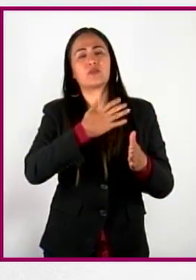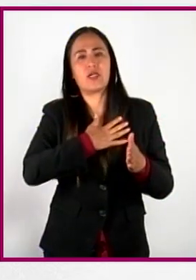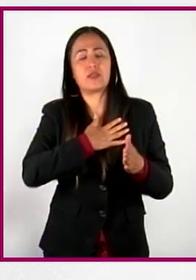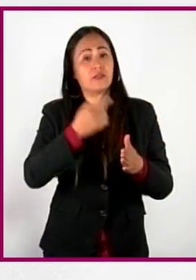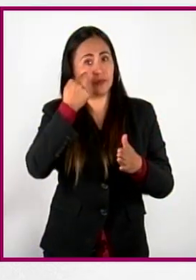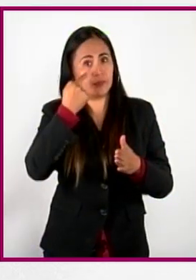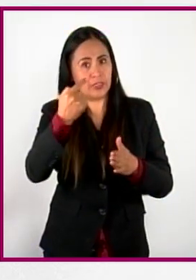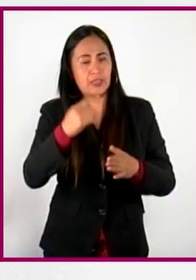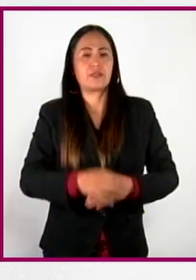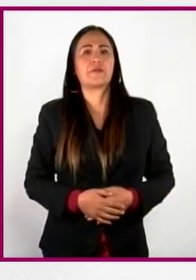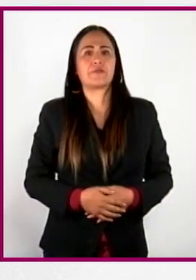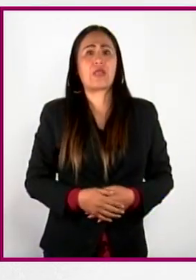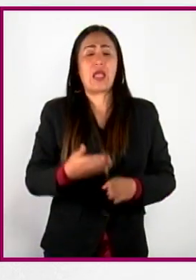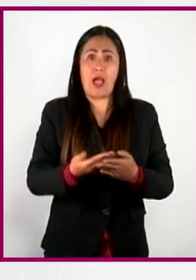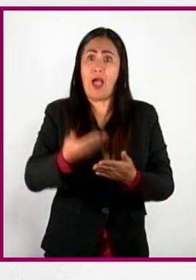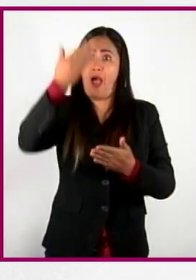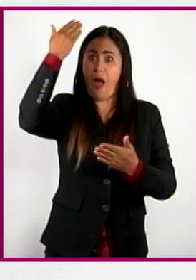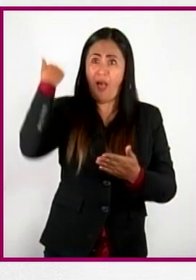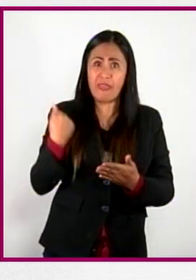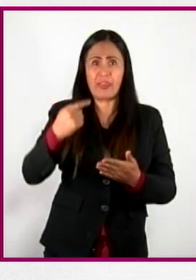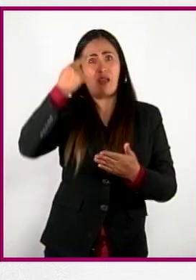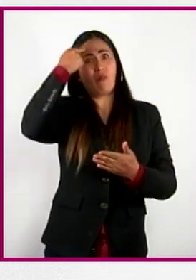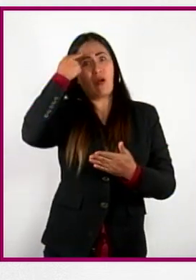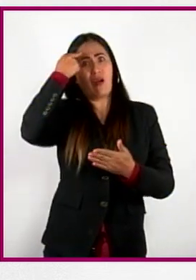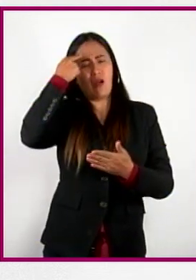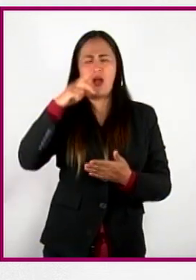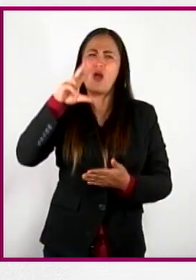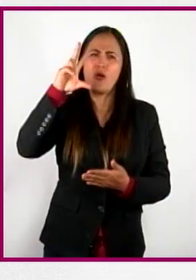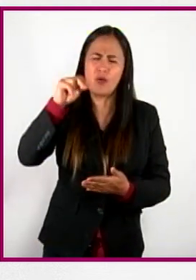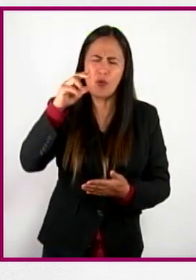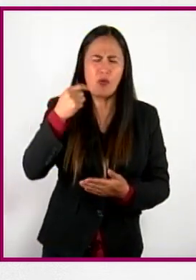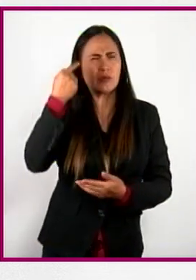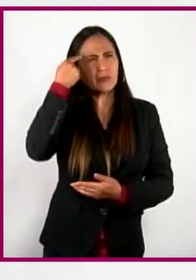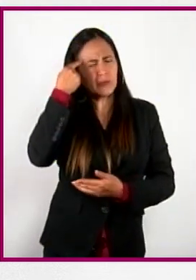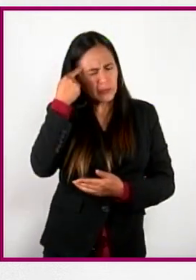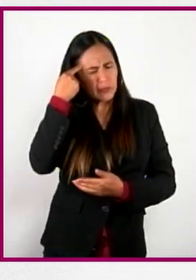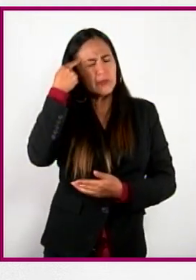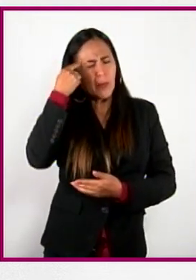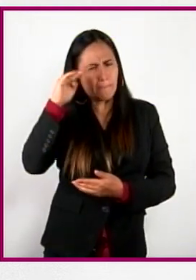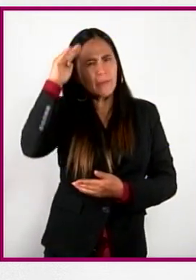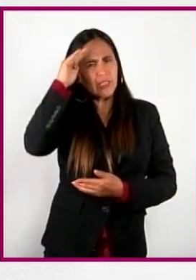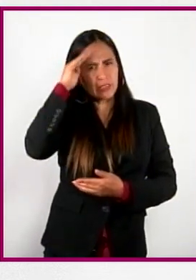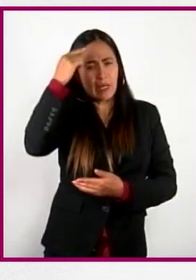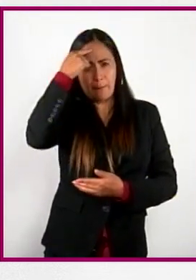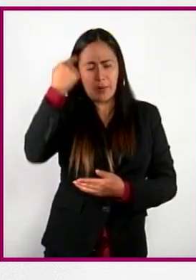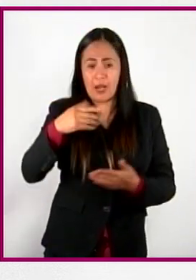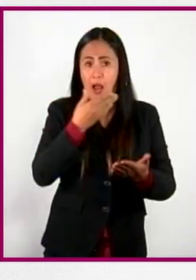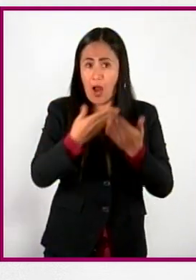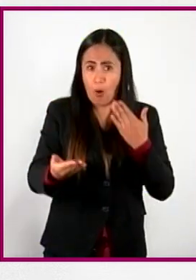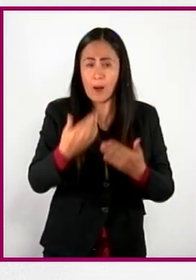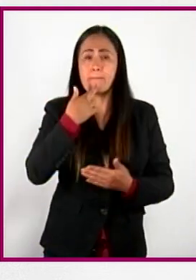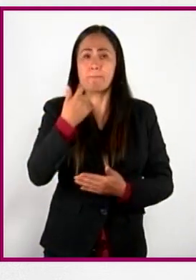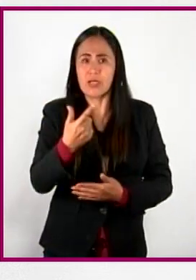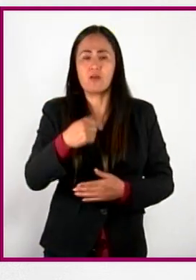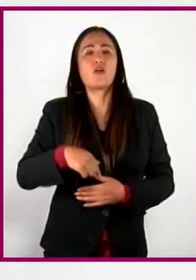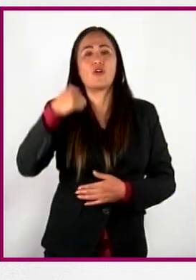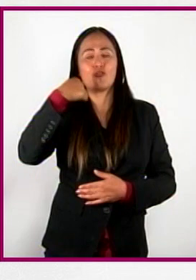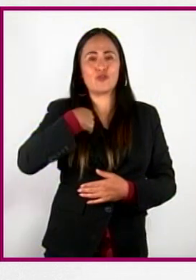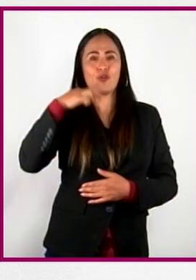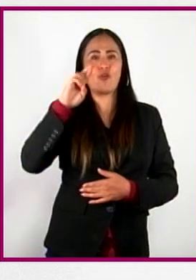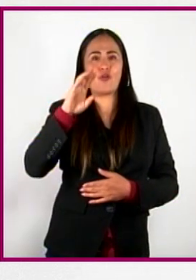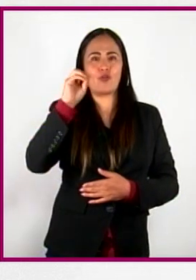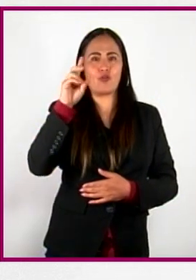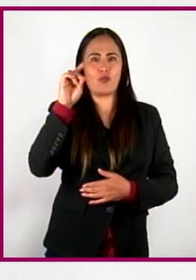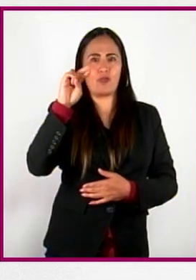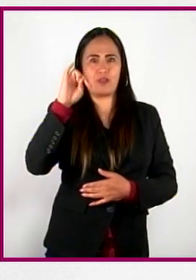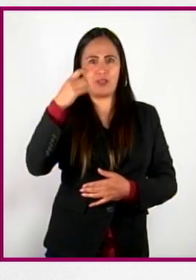no se trata de vivir en el pasado, sino de hacer conciencia histórica para mejorar nuestro presente. Yo soy Rodrigo Hidalgo y te invito a